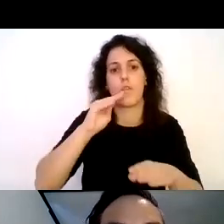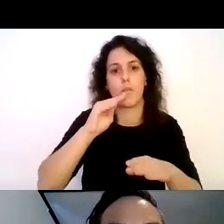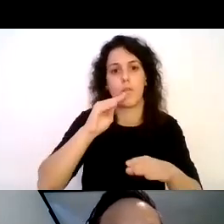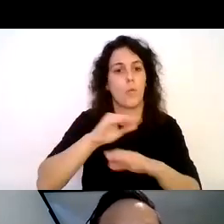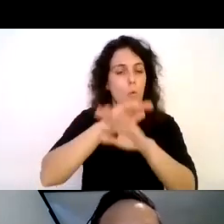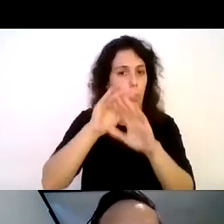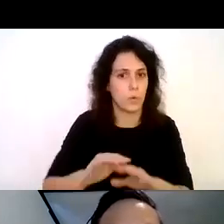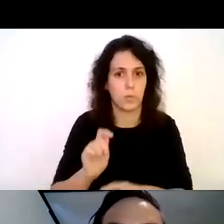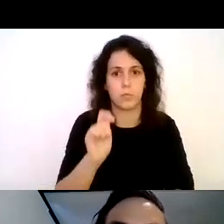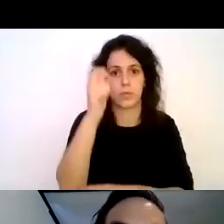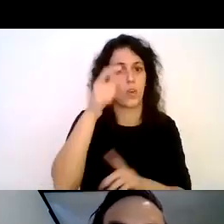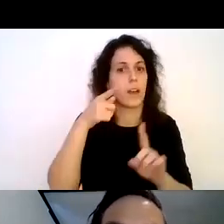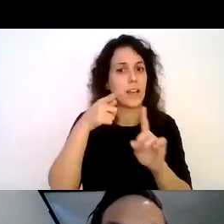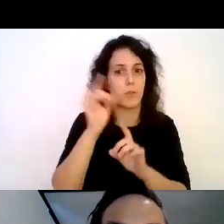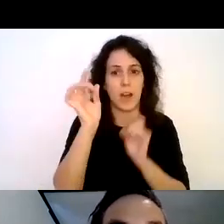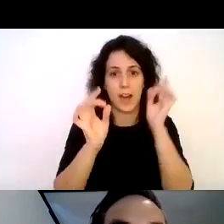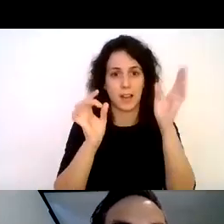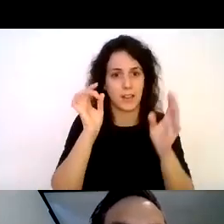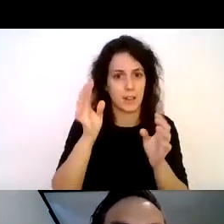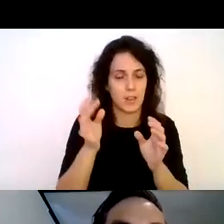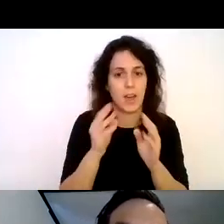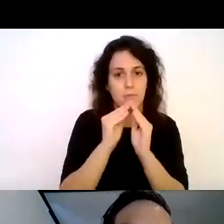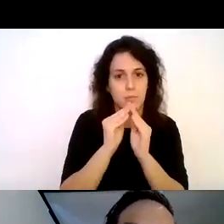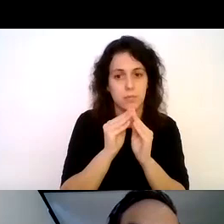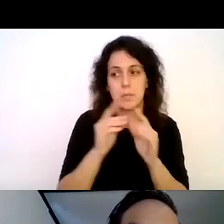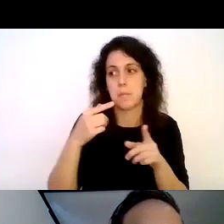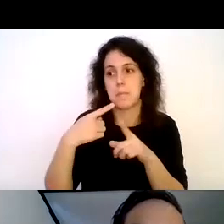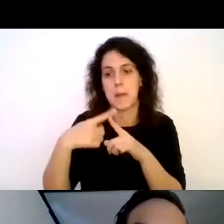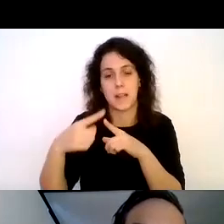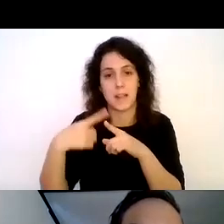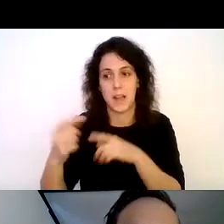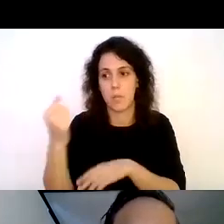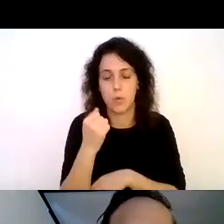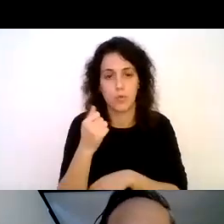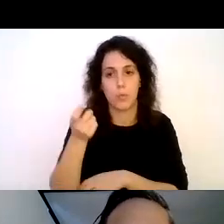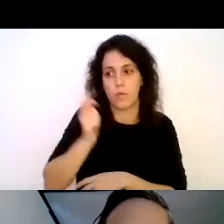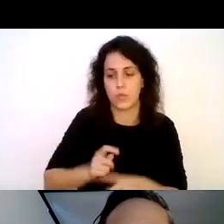para financiar la actividad y poder contar así con material de apoyo más profesional y variado